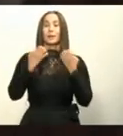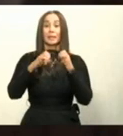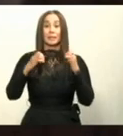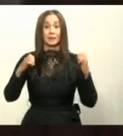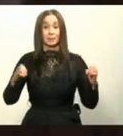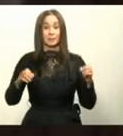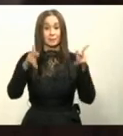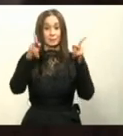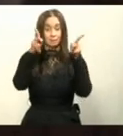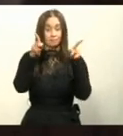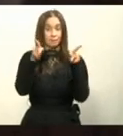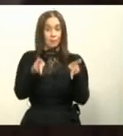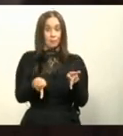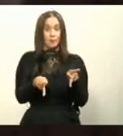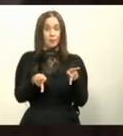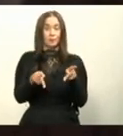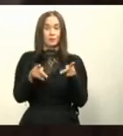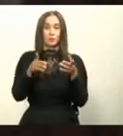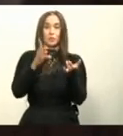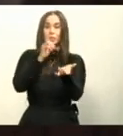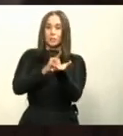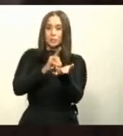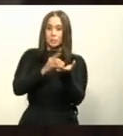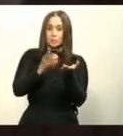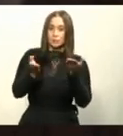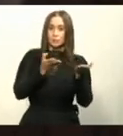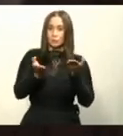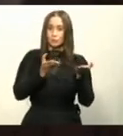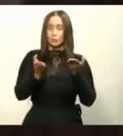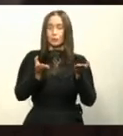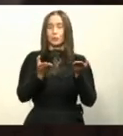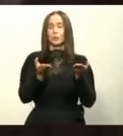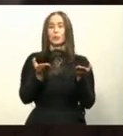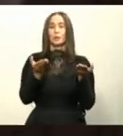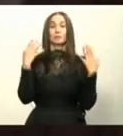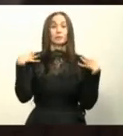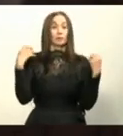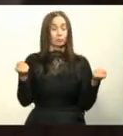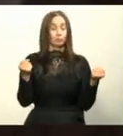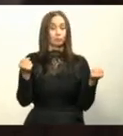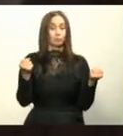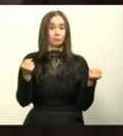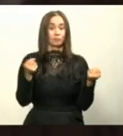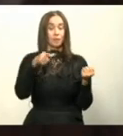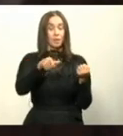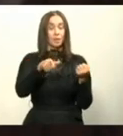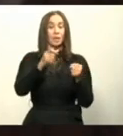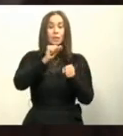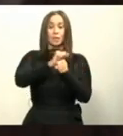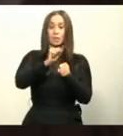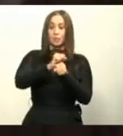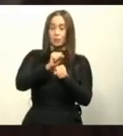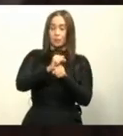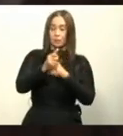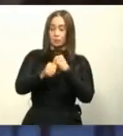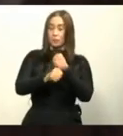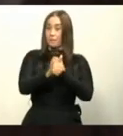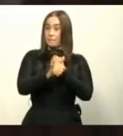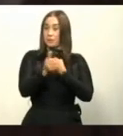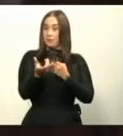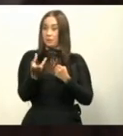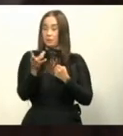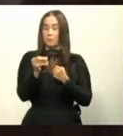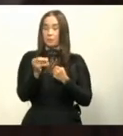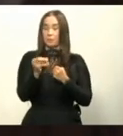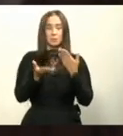sanitario, el personal de salud, que podríamos estar hablando de unos 220 mil